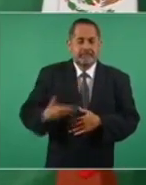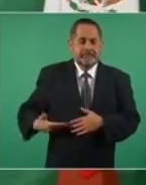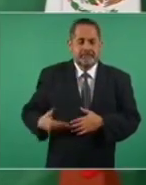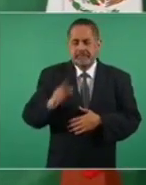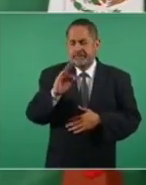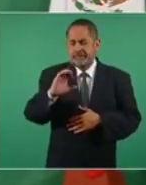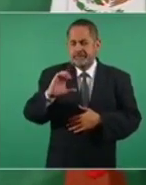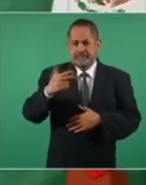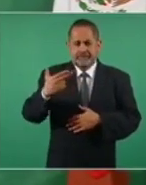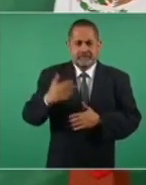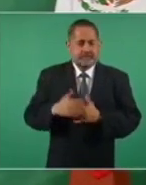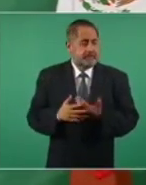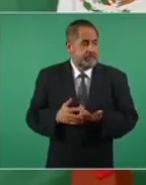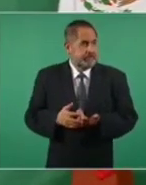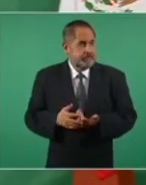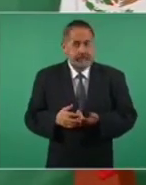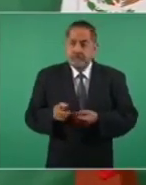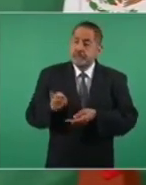Raúl Castro